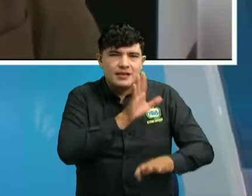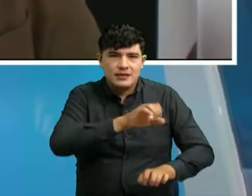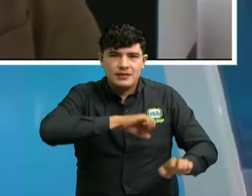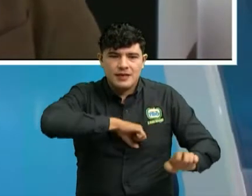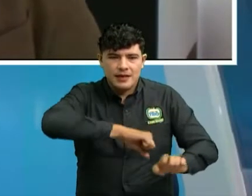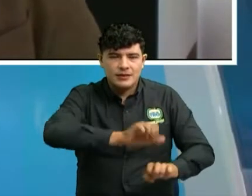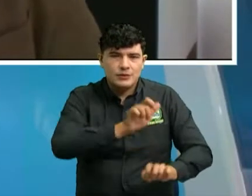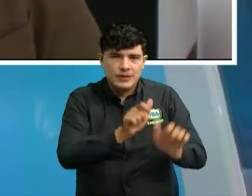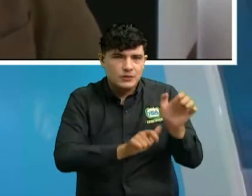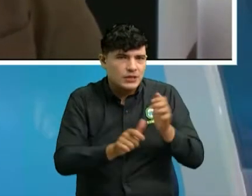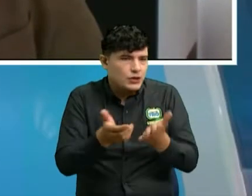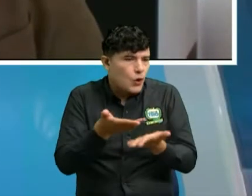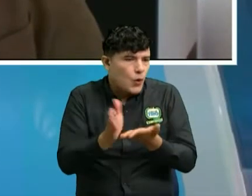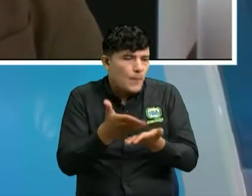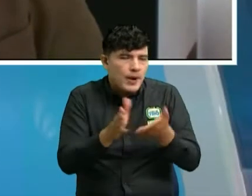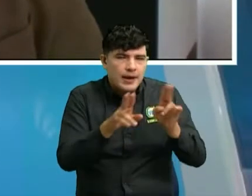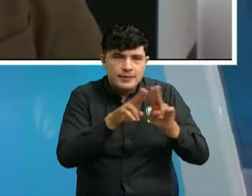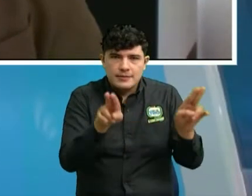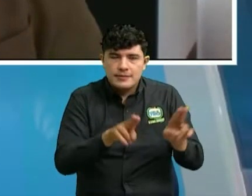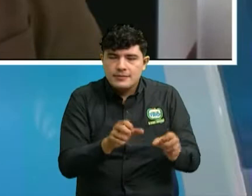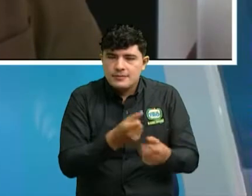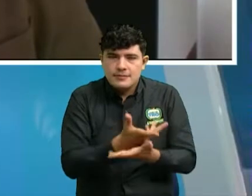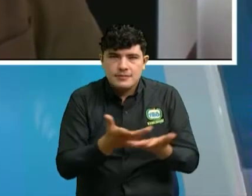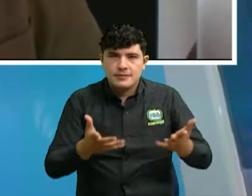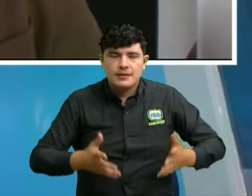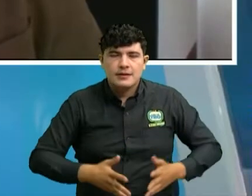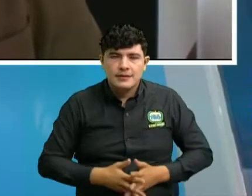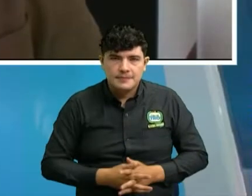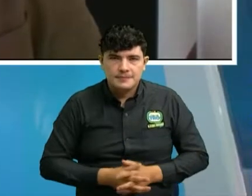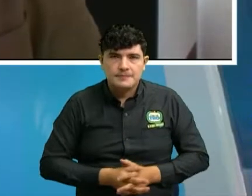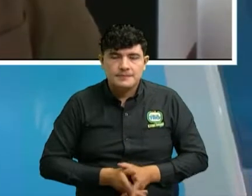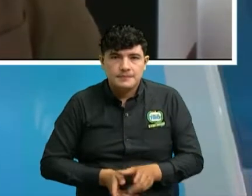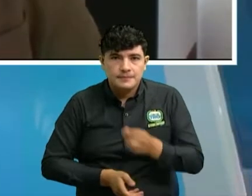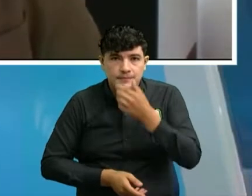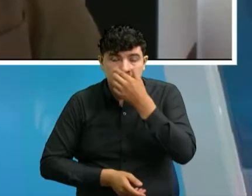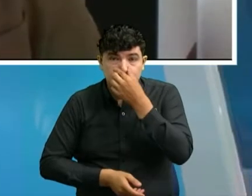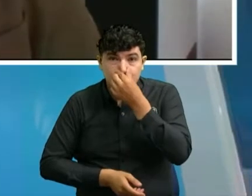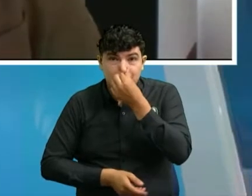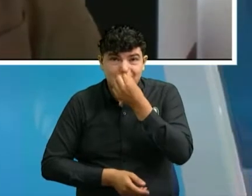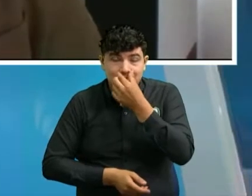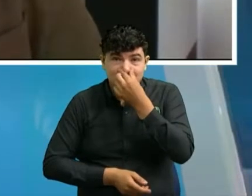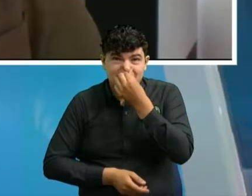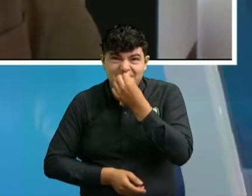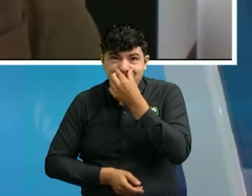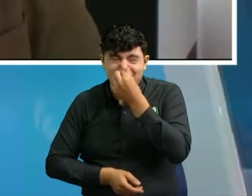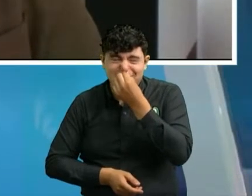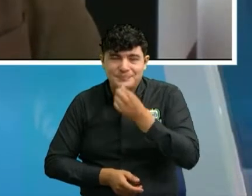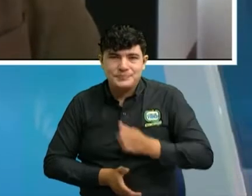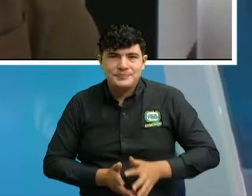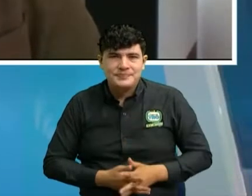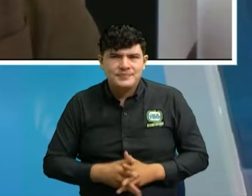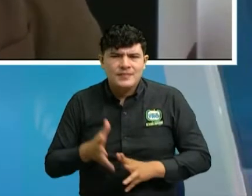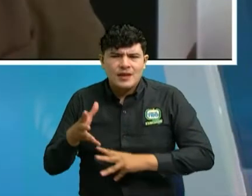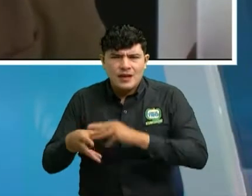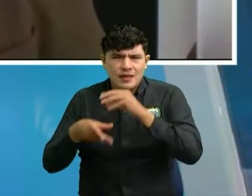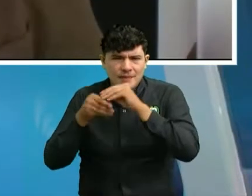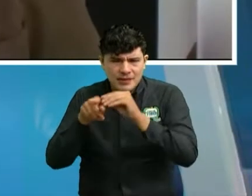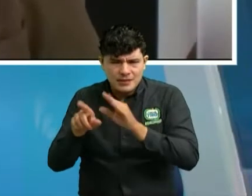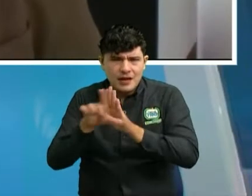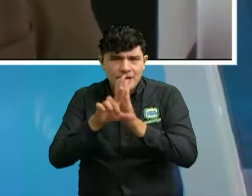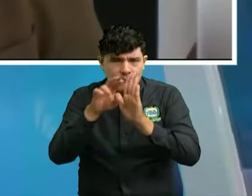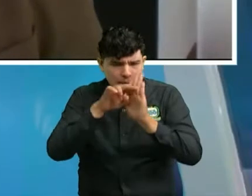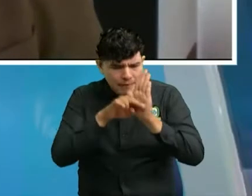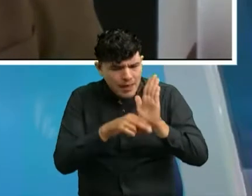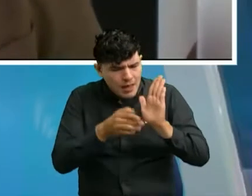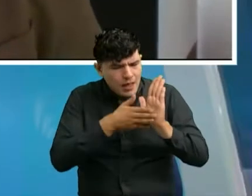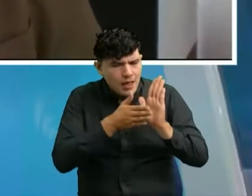consumidor y especialmente en las compras que se hacen por internet y están unas reglas dadas ahí donde están